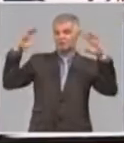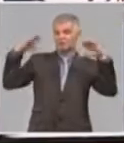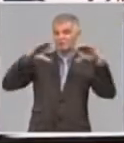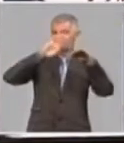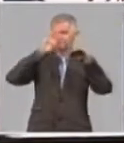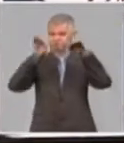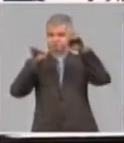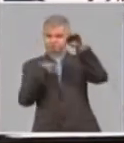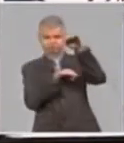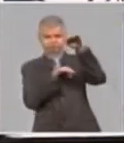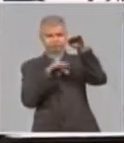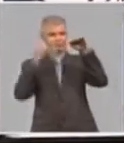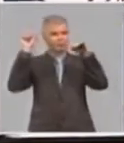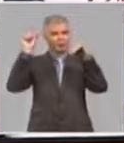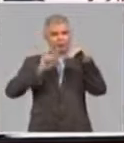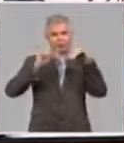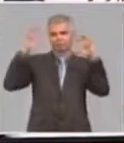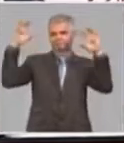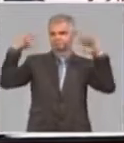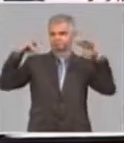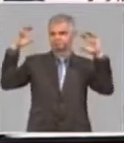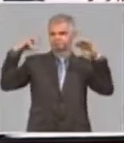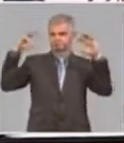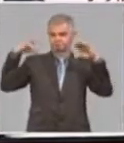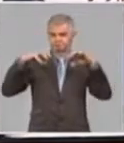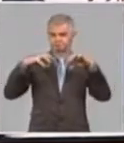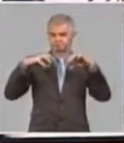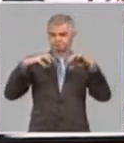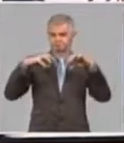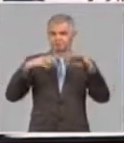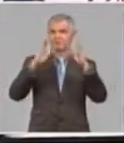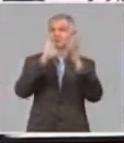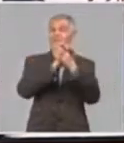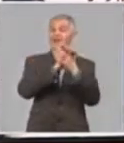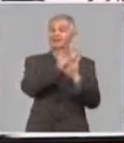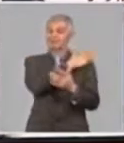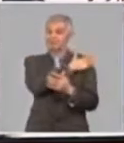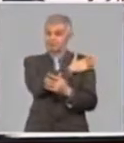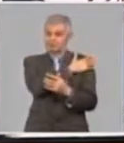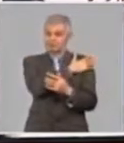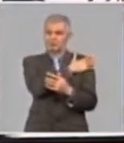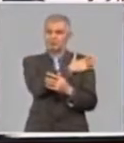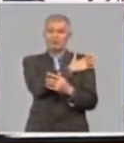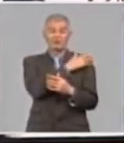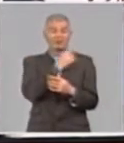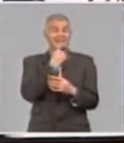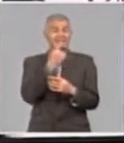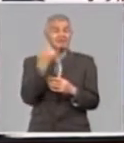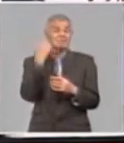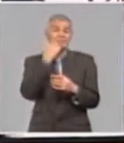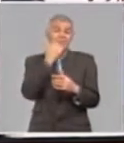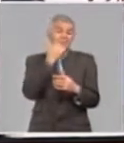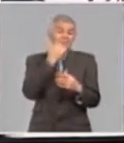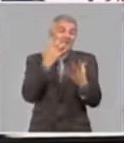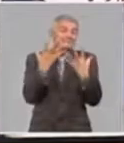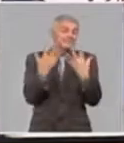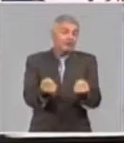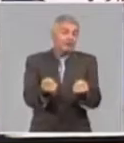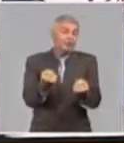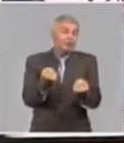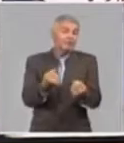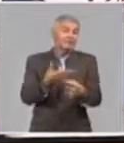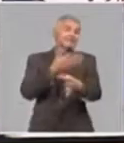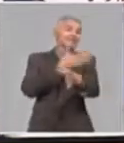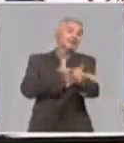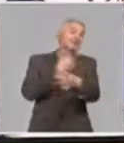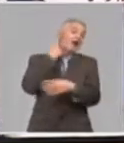en todo el territorio nacional, ubicándose como el marzo más seco desde 1961